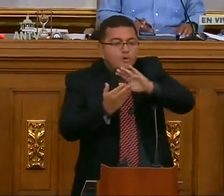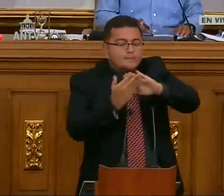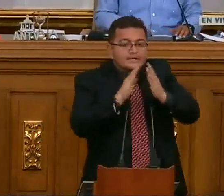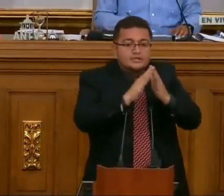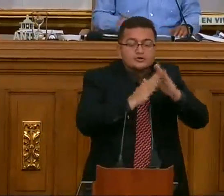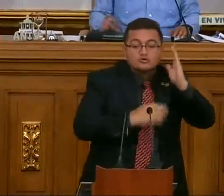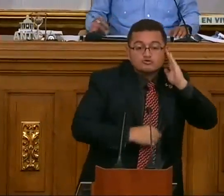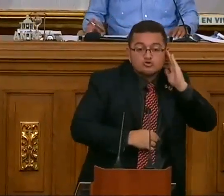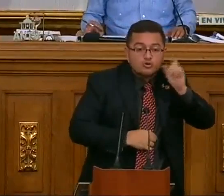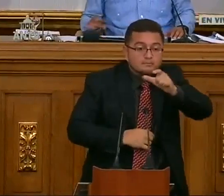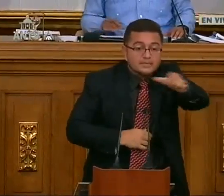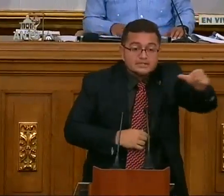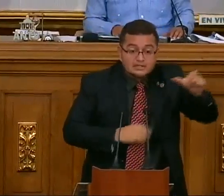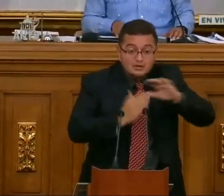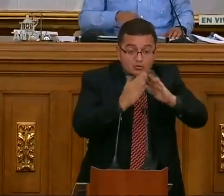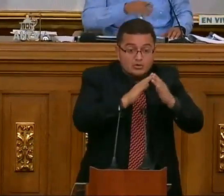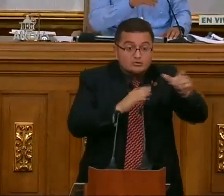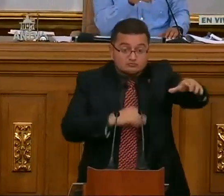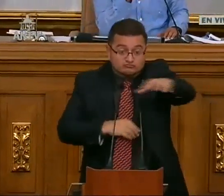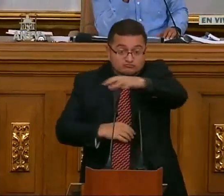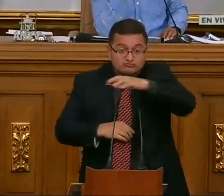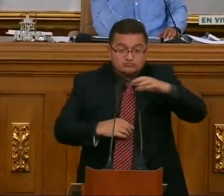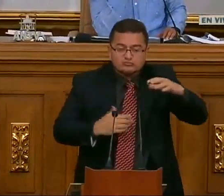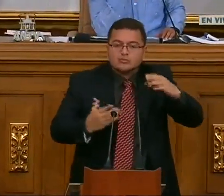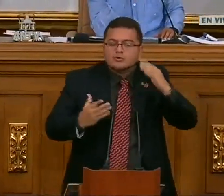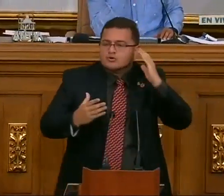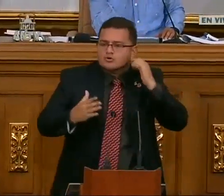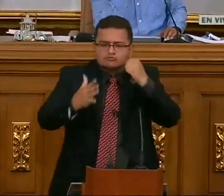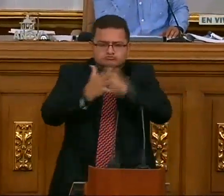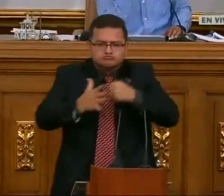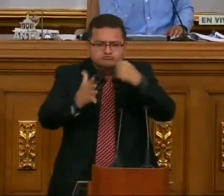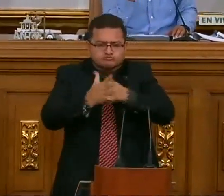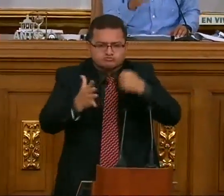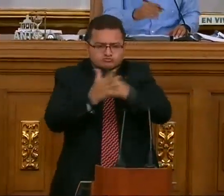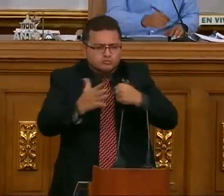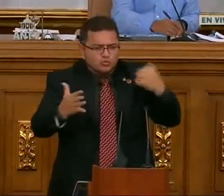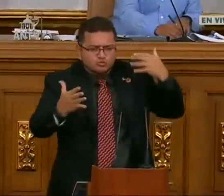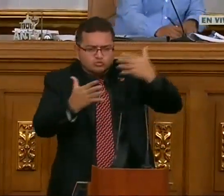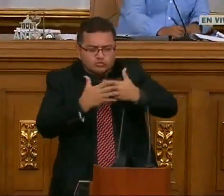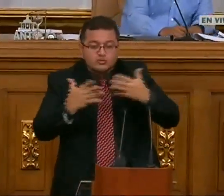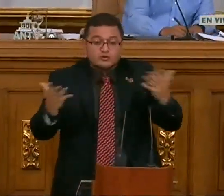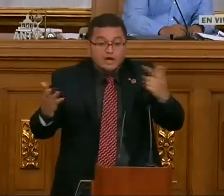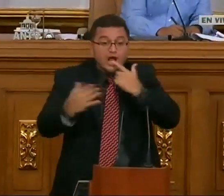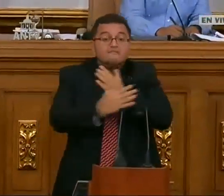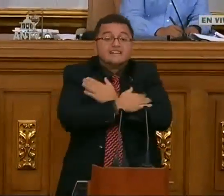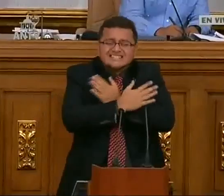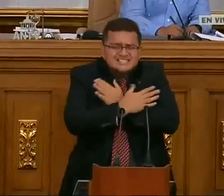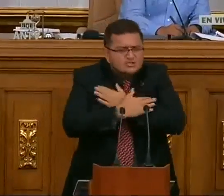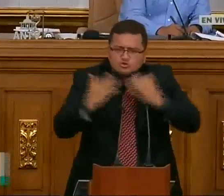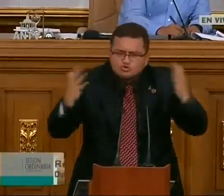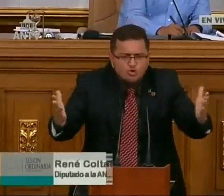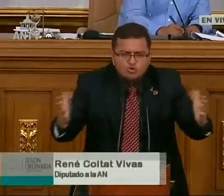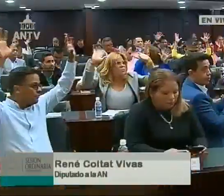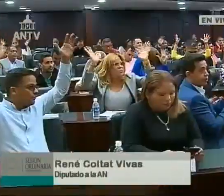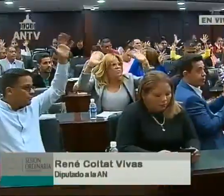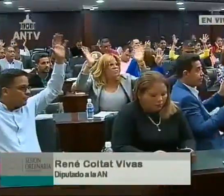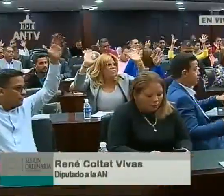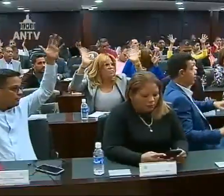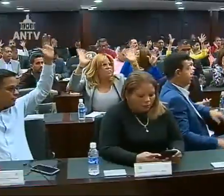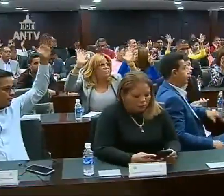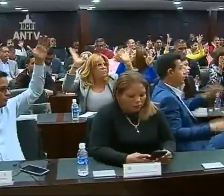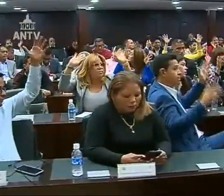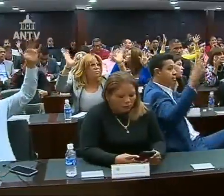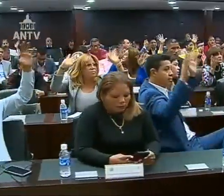El Reconocimiento A La Comunidad Sorda De Venezuela Una Comunidad Que Tiene Lucha Una